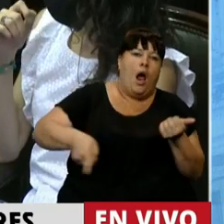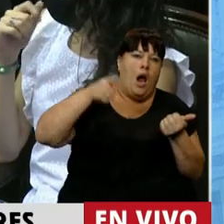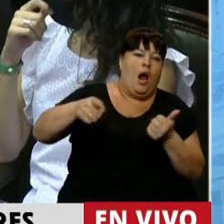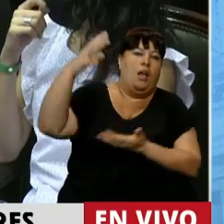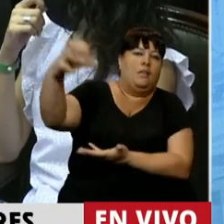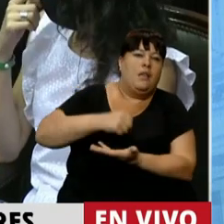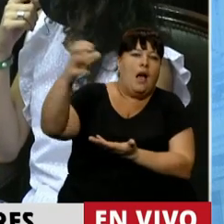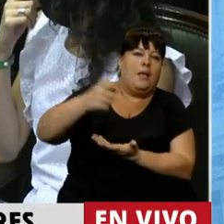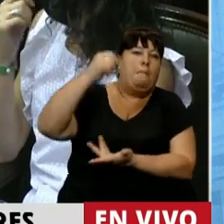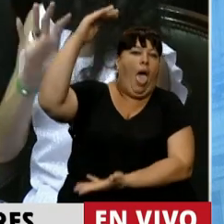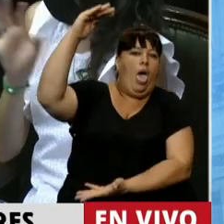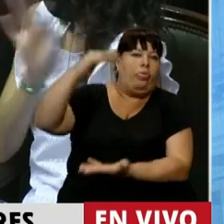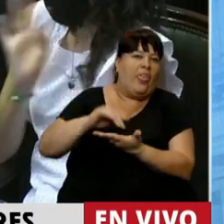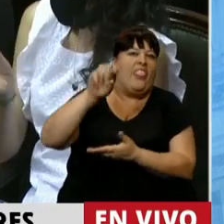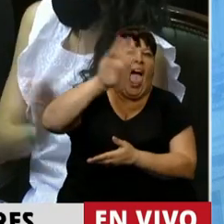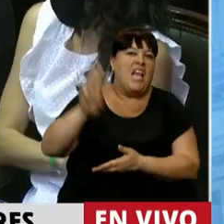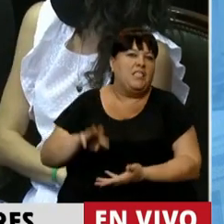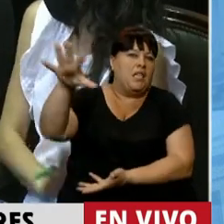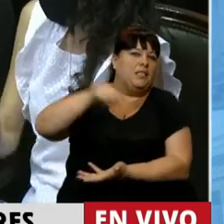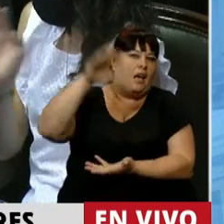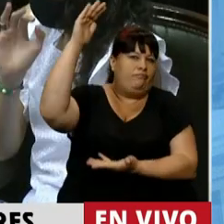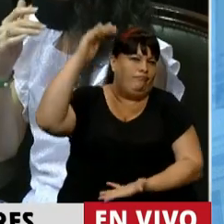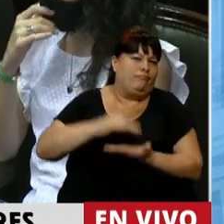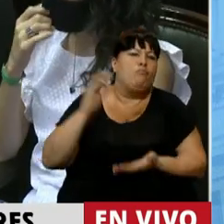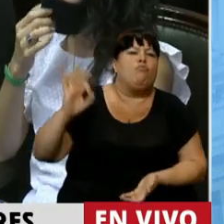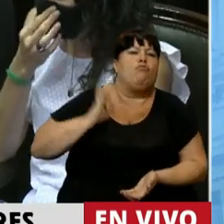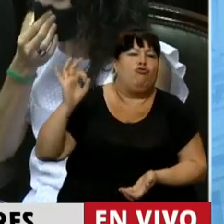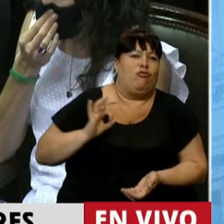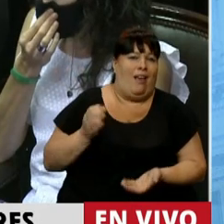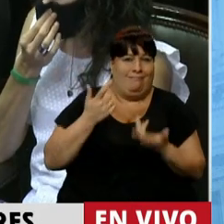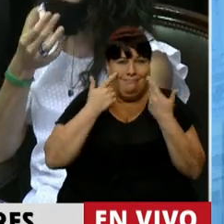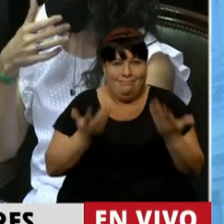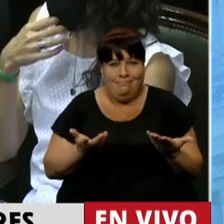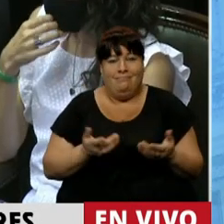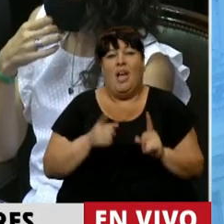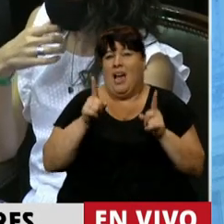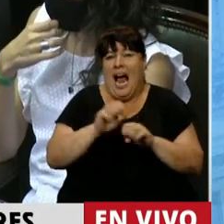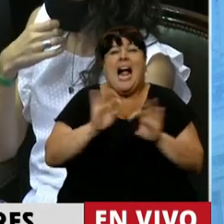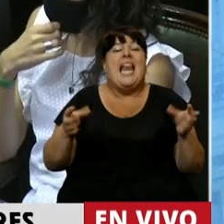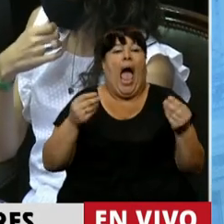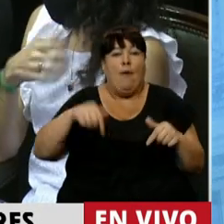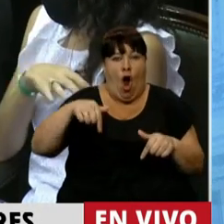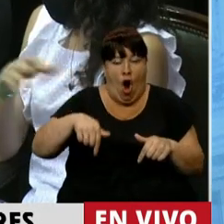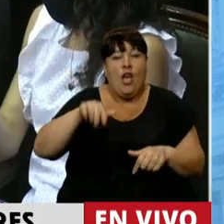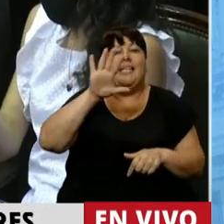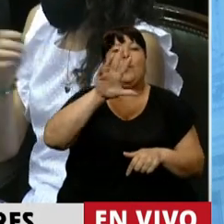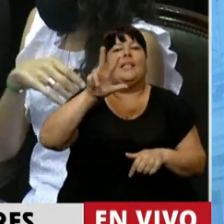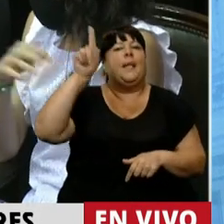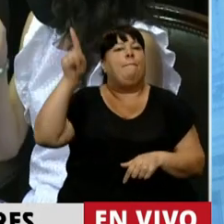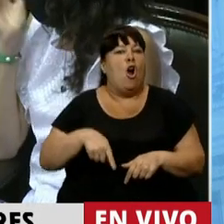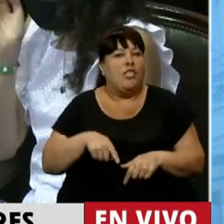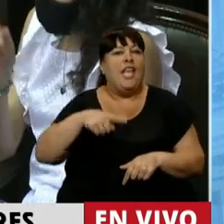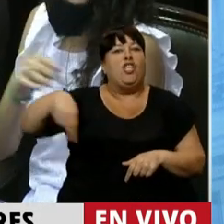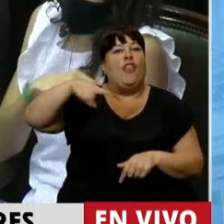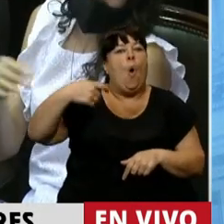han desfinanciado, han vaciado el ANSES durante años. Y fíjese, Presidente, tal es la gravedad que hoy tenemos el 53%